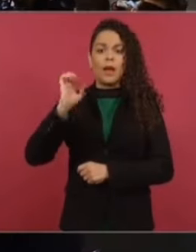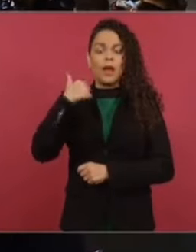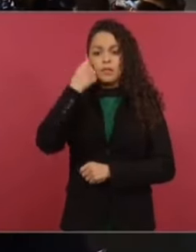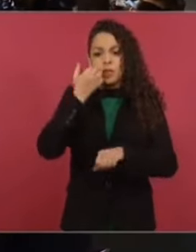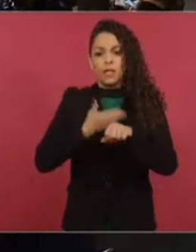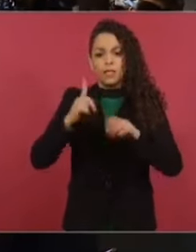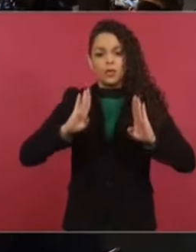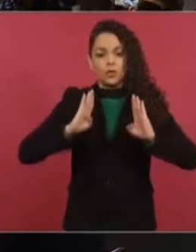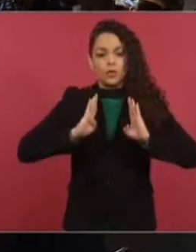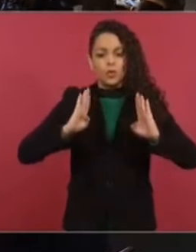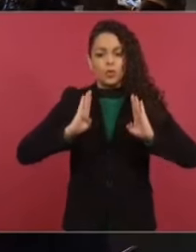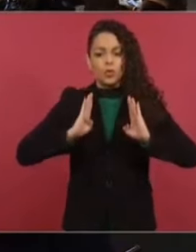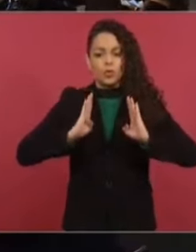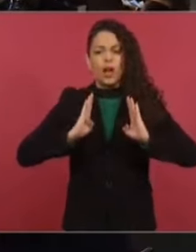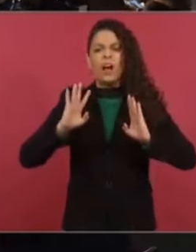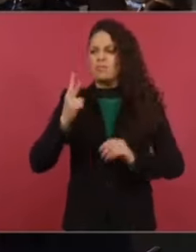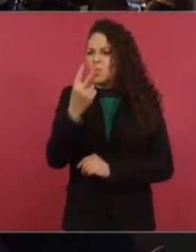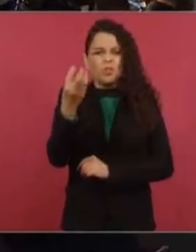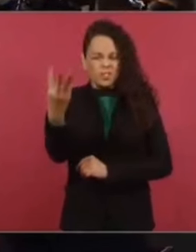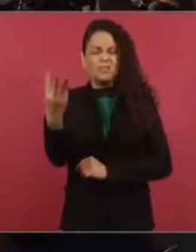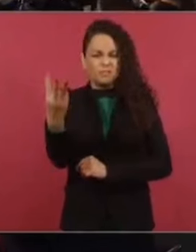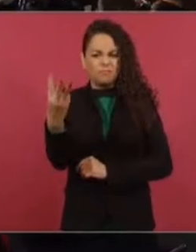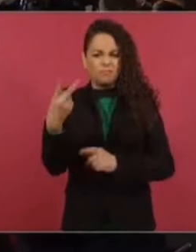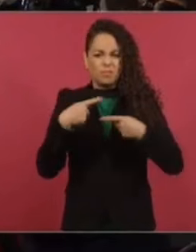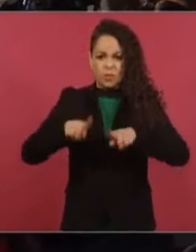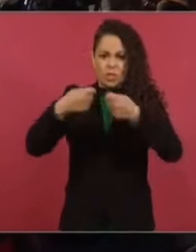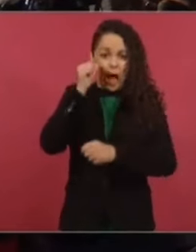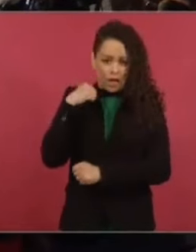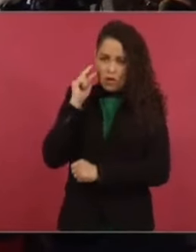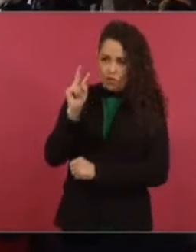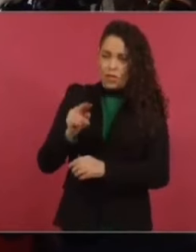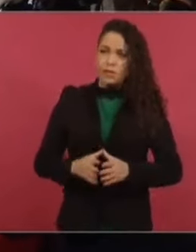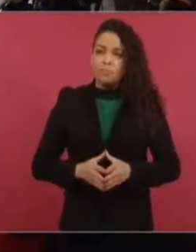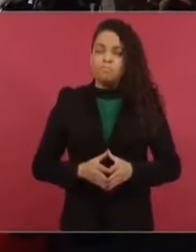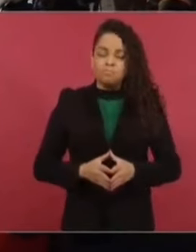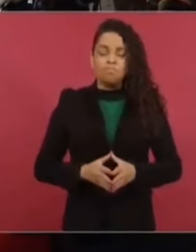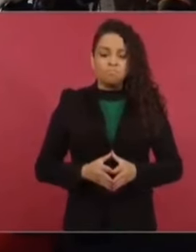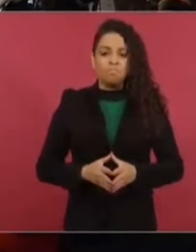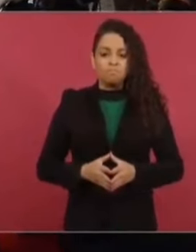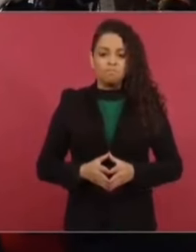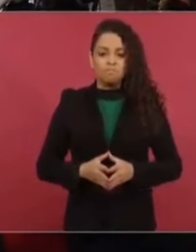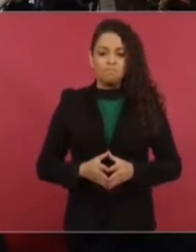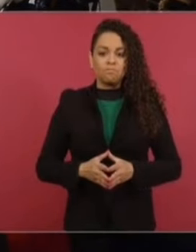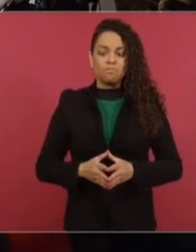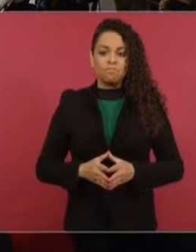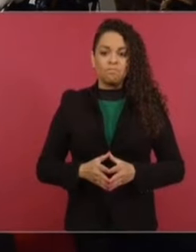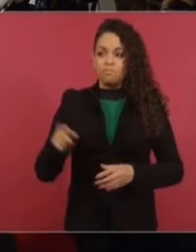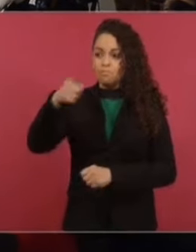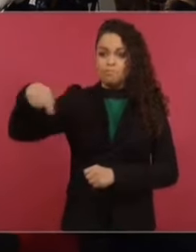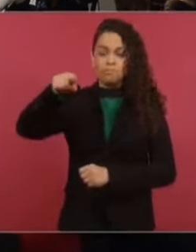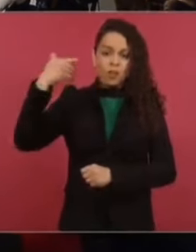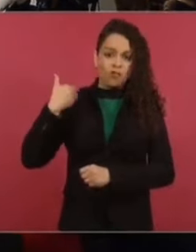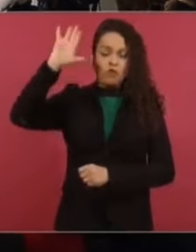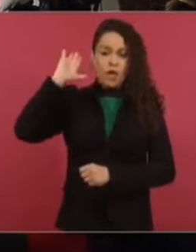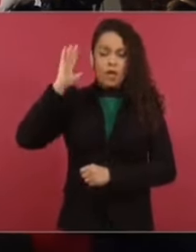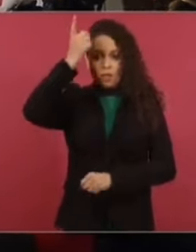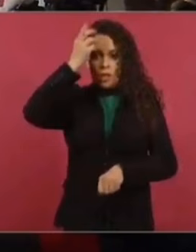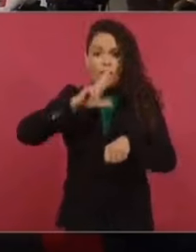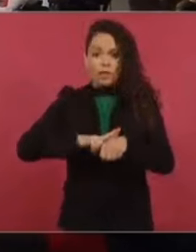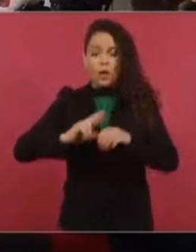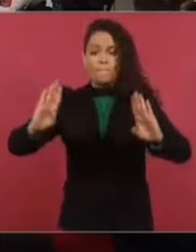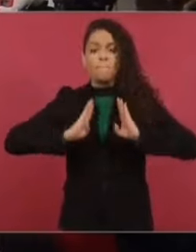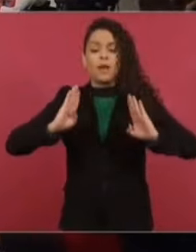Defensa, fueron a dos, a tres, que al mismo tiempo se habían desempeñado como directores del Colegio Militar.